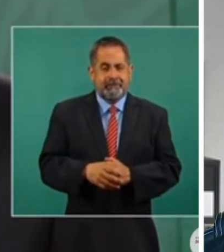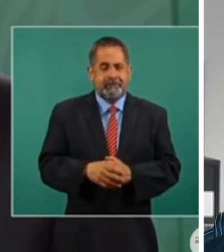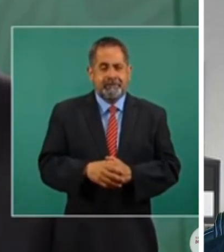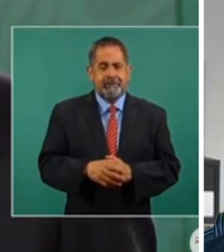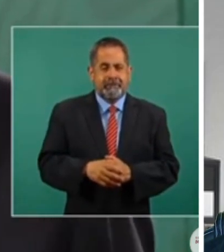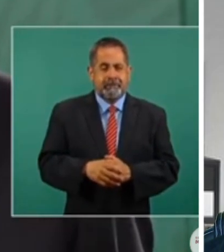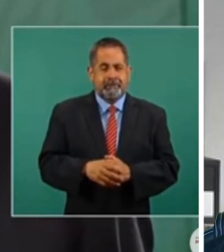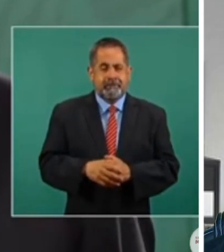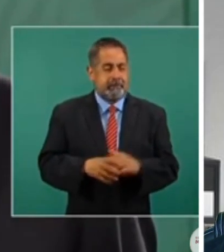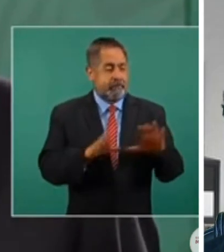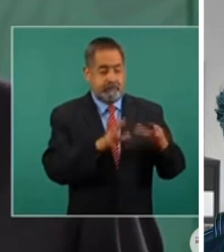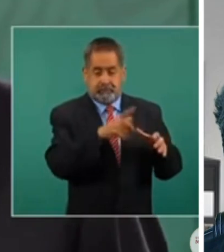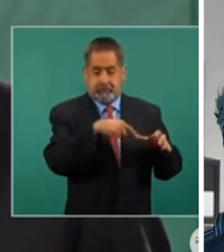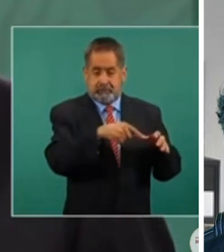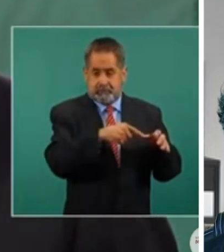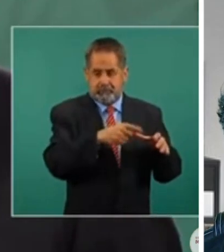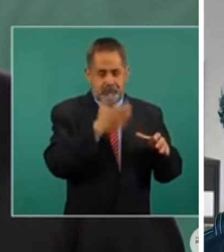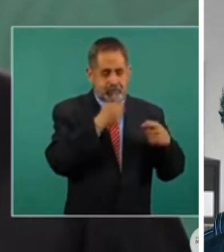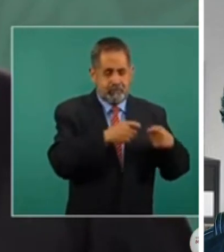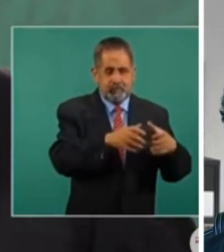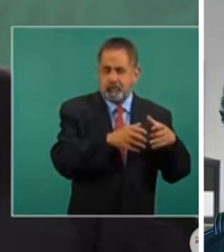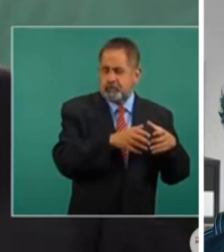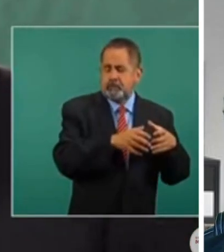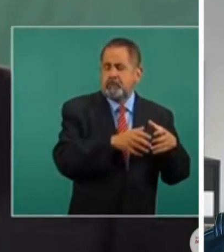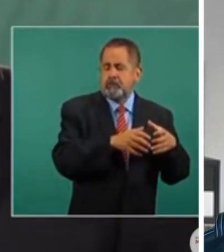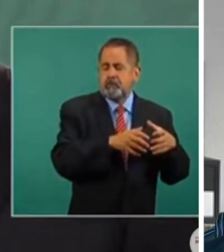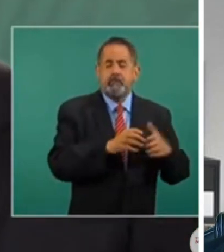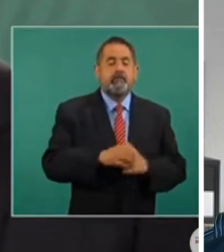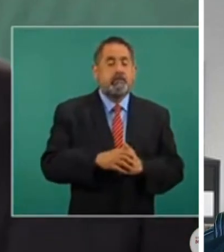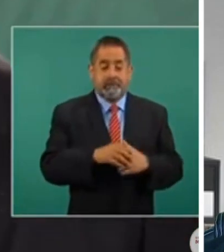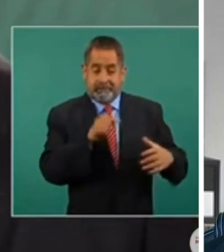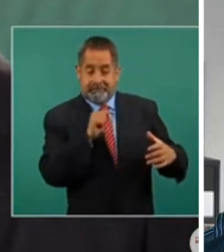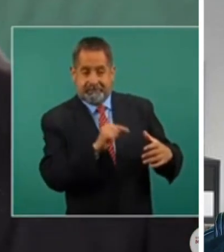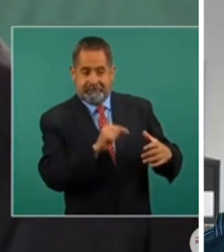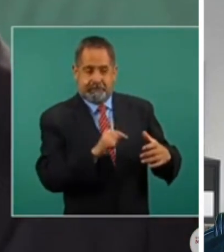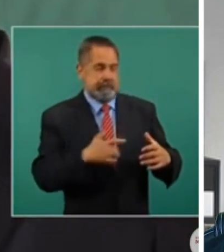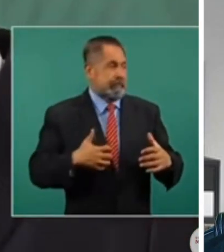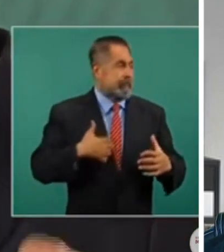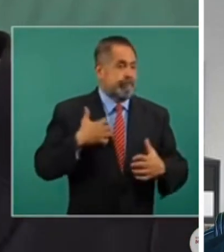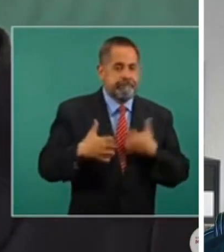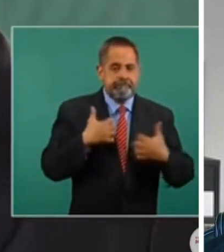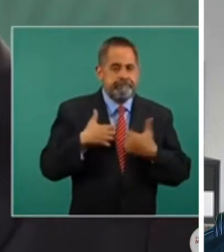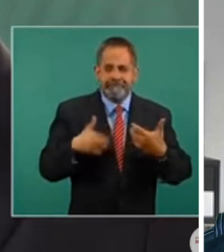A los conservadores les molesta, pero